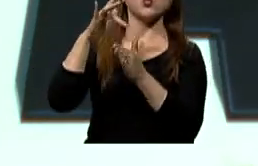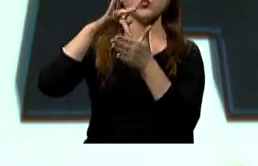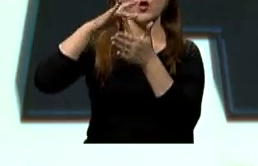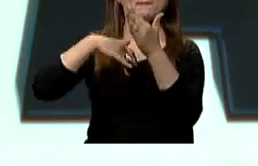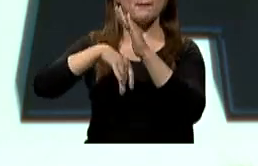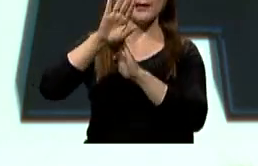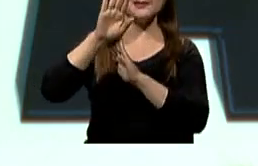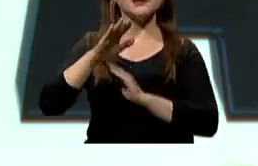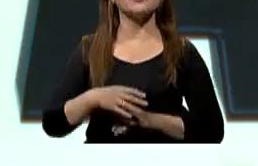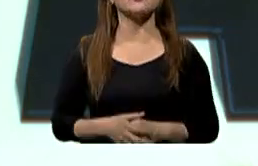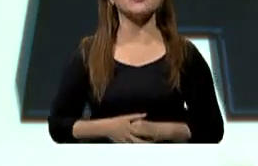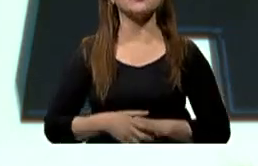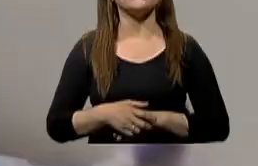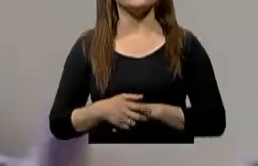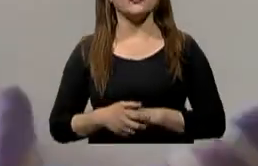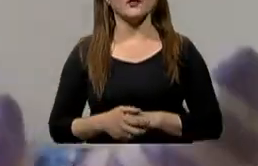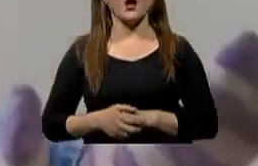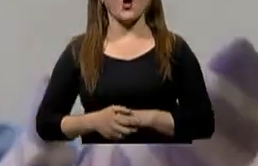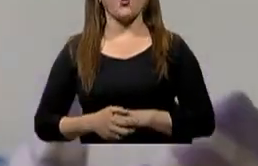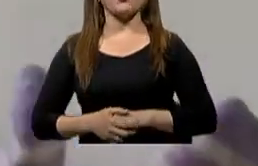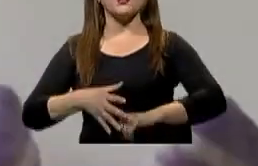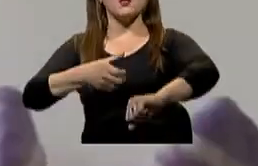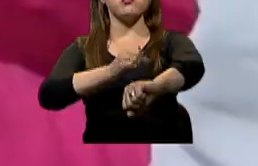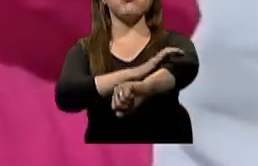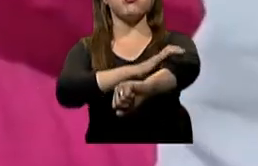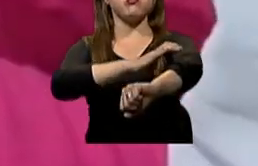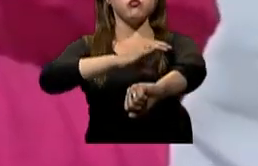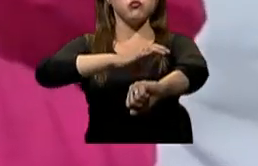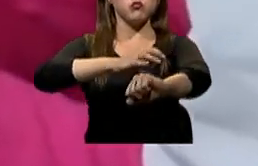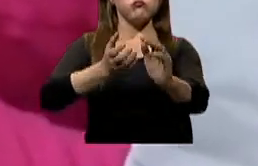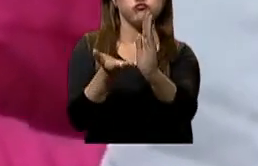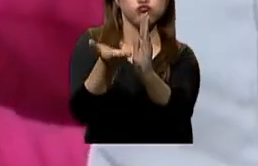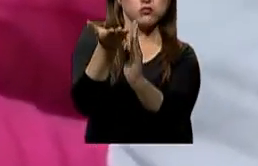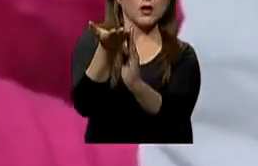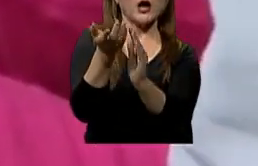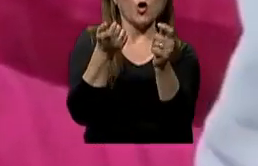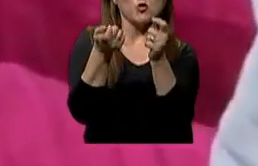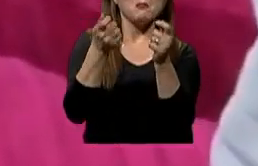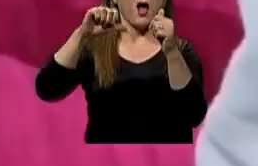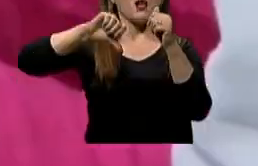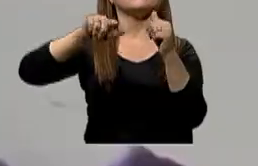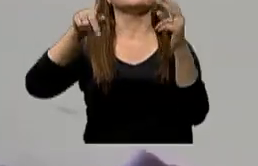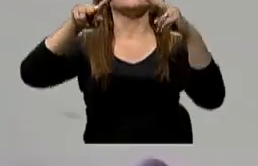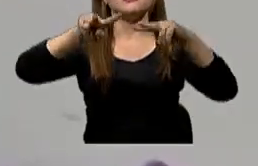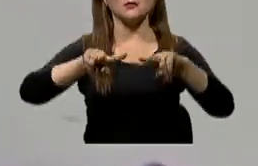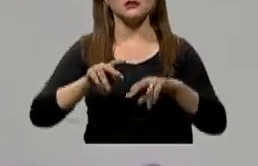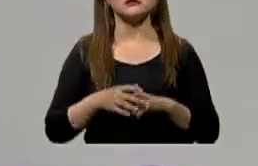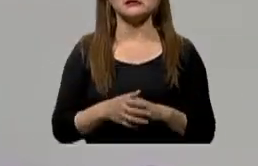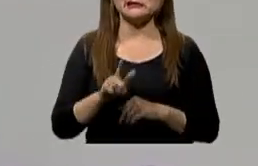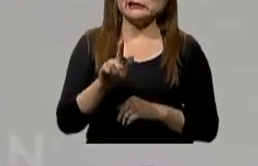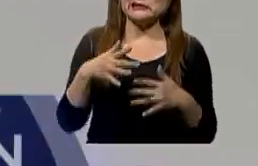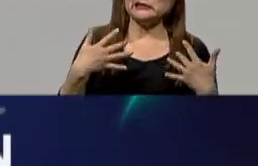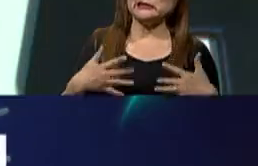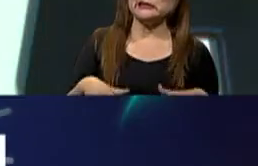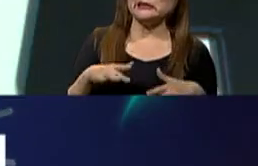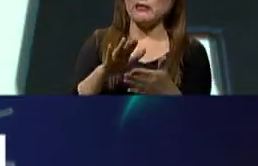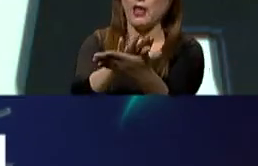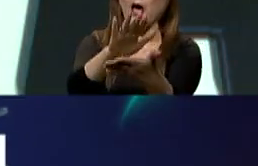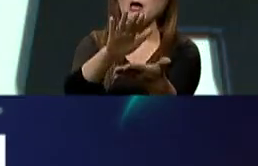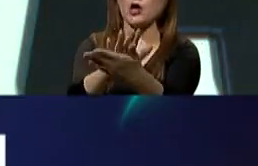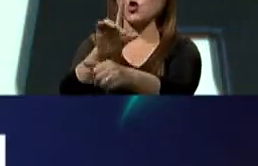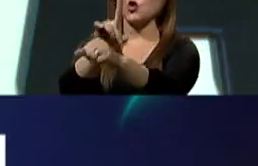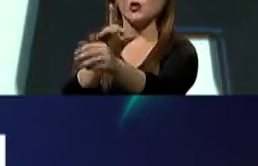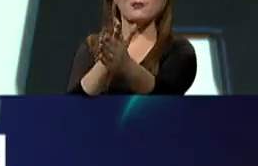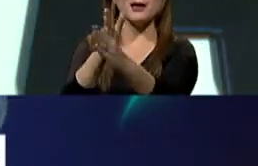caso de hipertensión mal controlada. Tranquilo, si ya detectaste las alertas, estos especialistas podrían evaluarte. Los